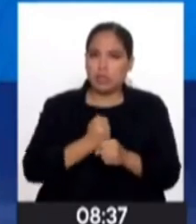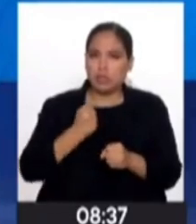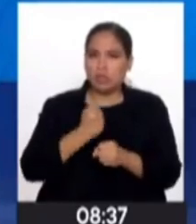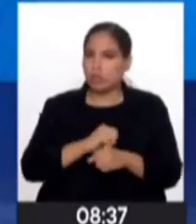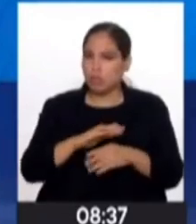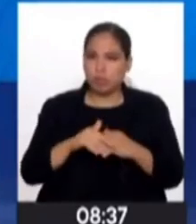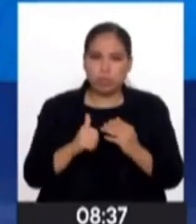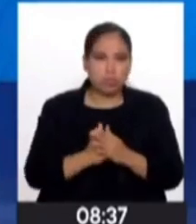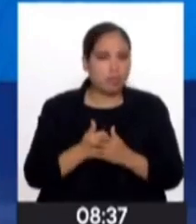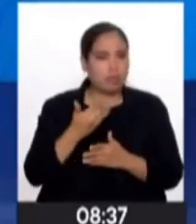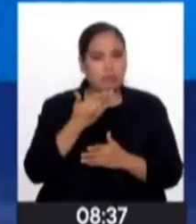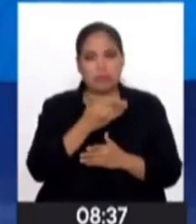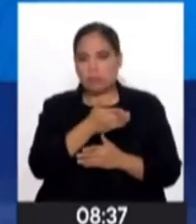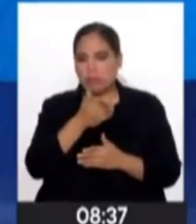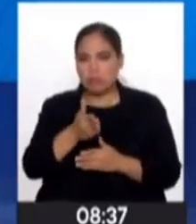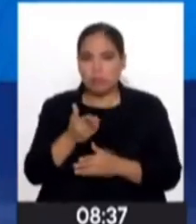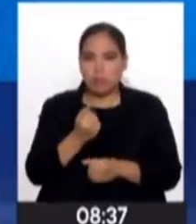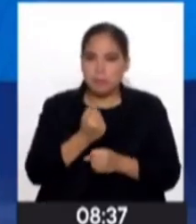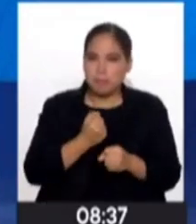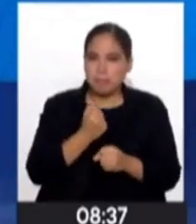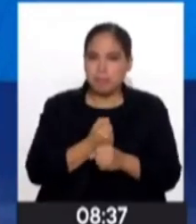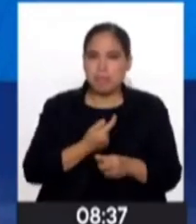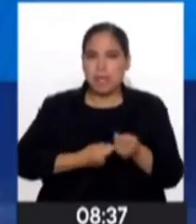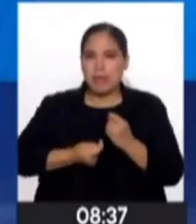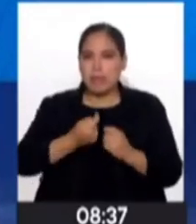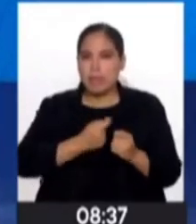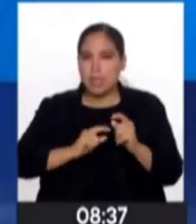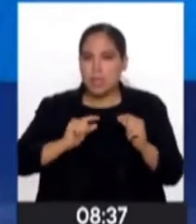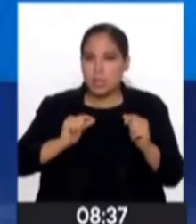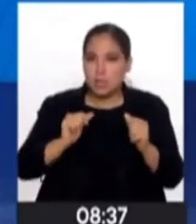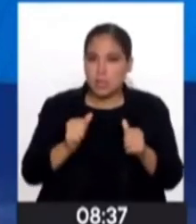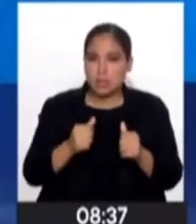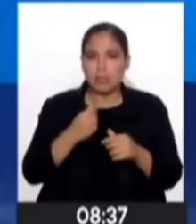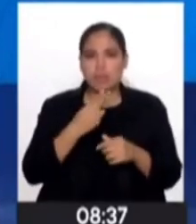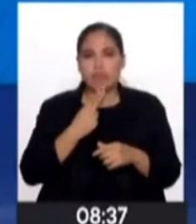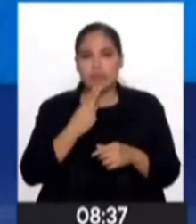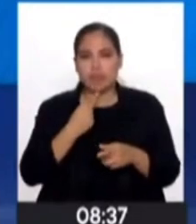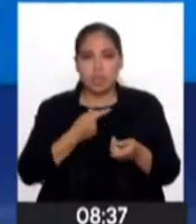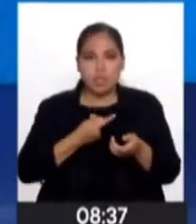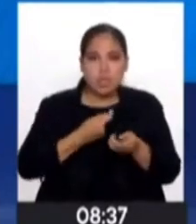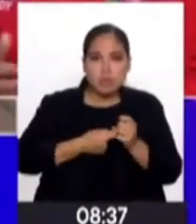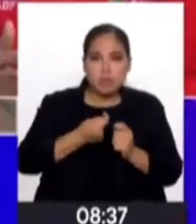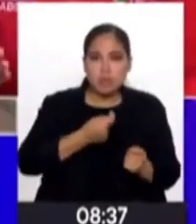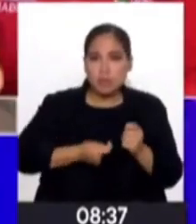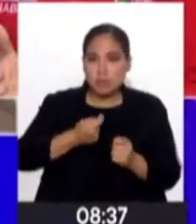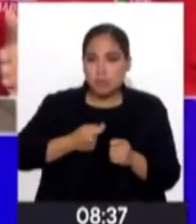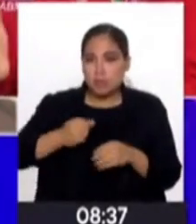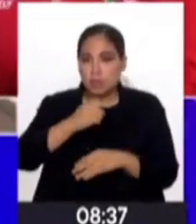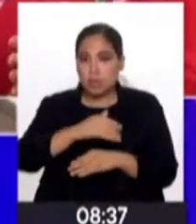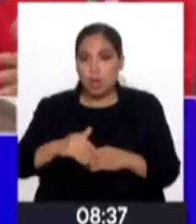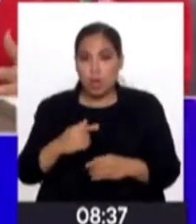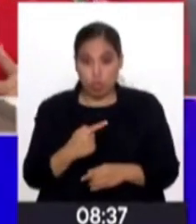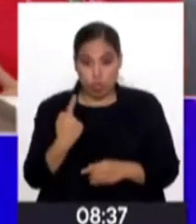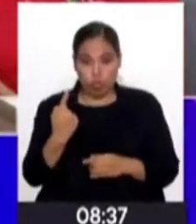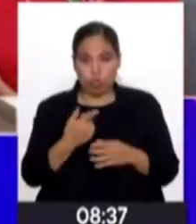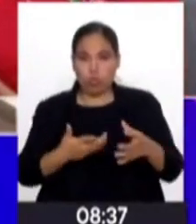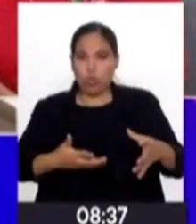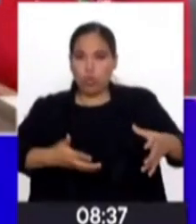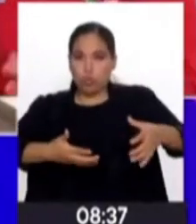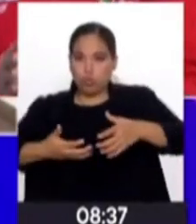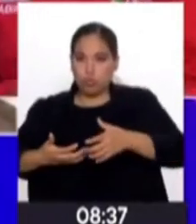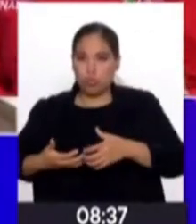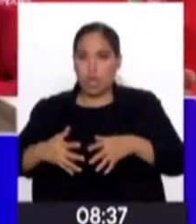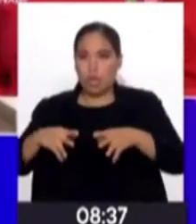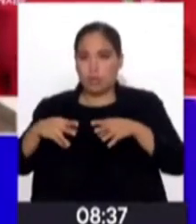en cualquier situación. Hay muchos que venden hasta sus caramelos, que son vendedores ambulantes, y nosotros los acogemos en la